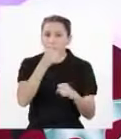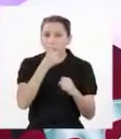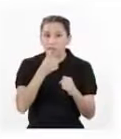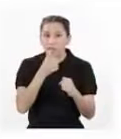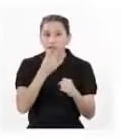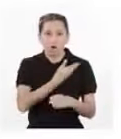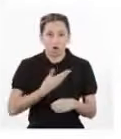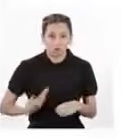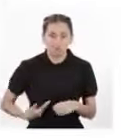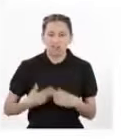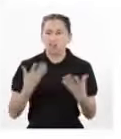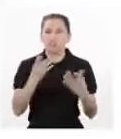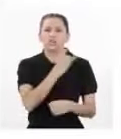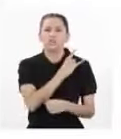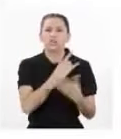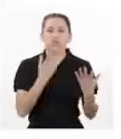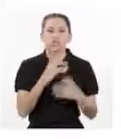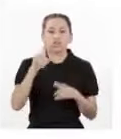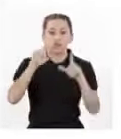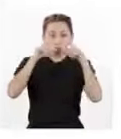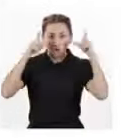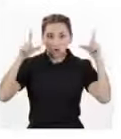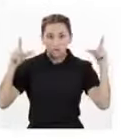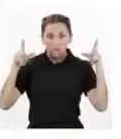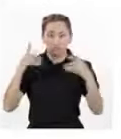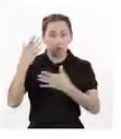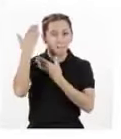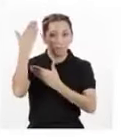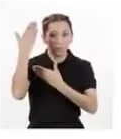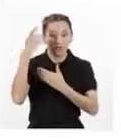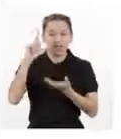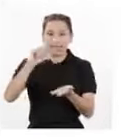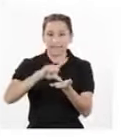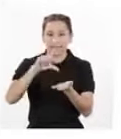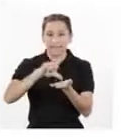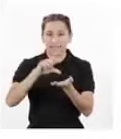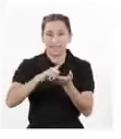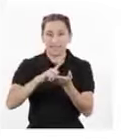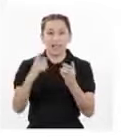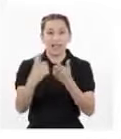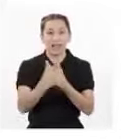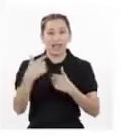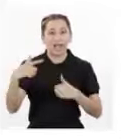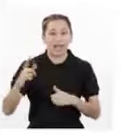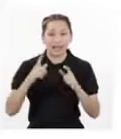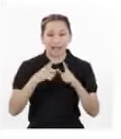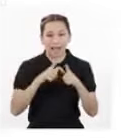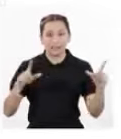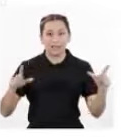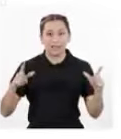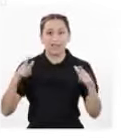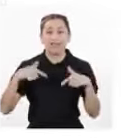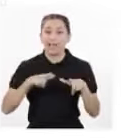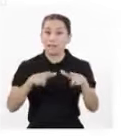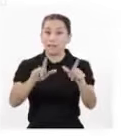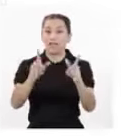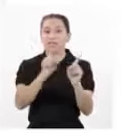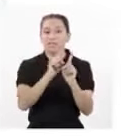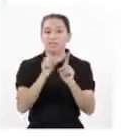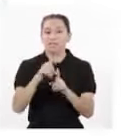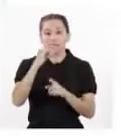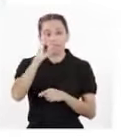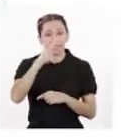las universidades nacionales son Loreto, Piura, Lima, Lambayeque, Ayacucho, Ica,